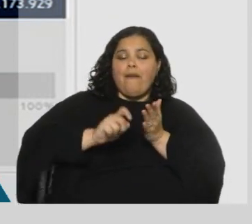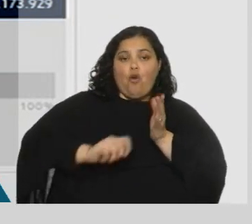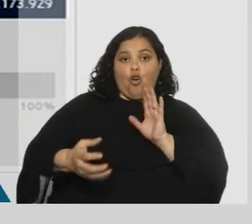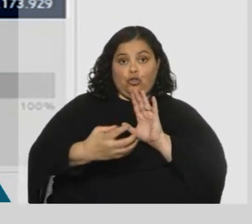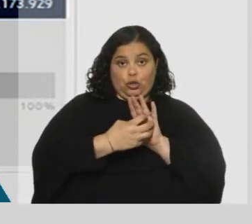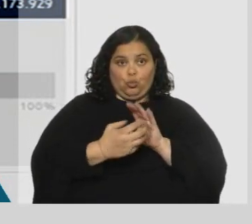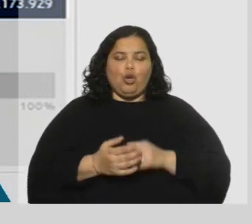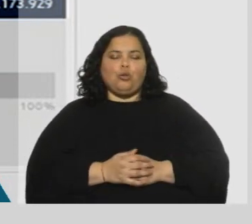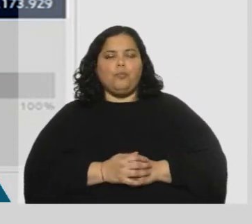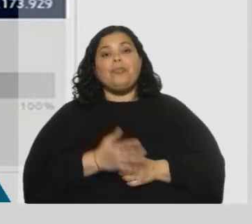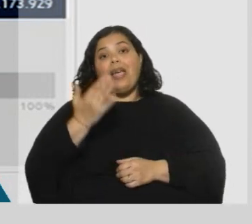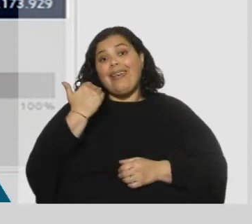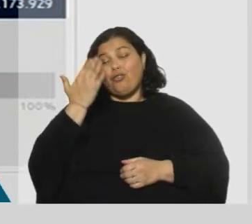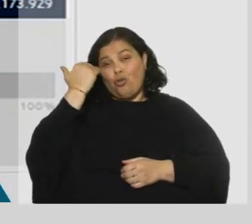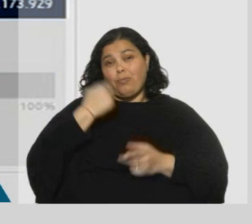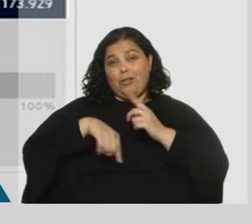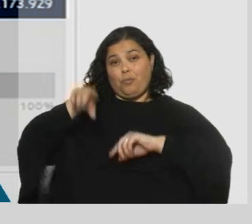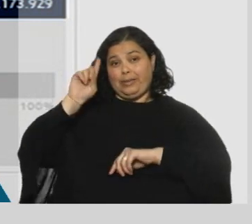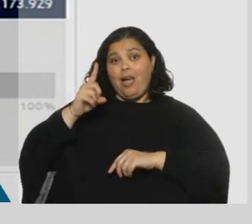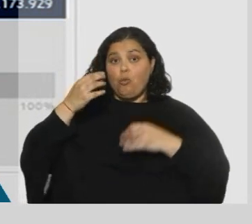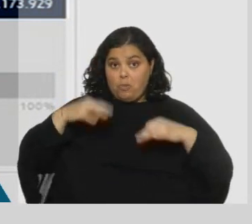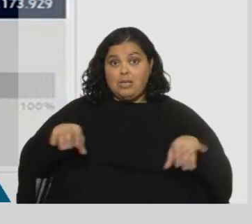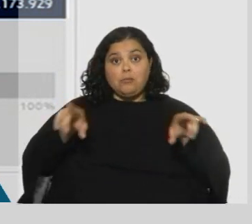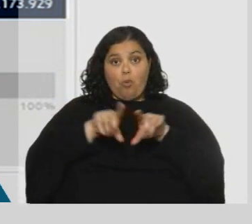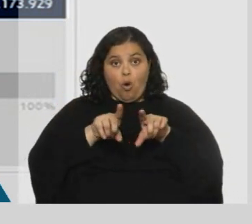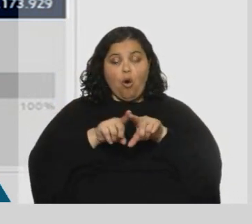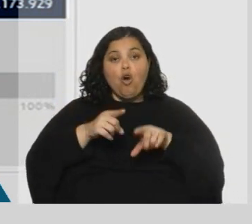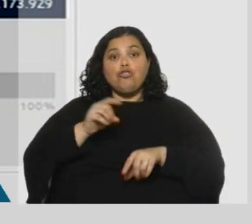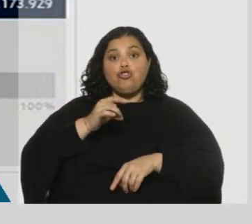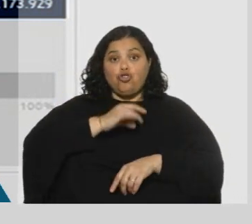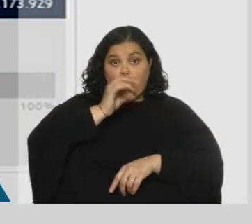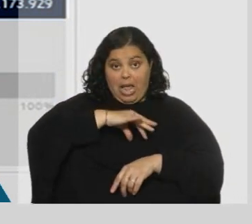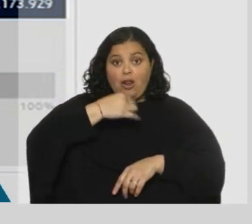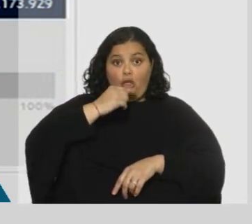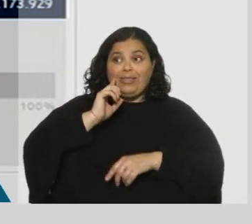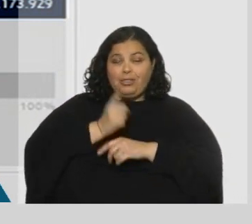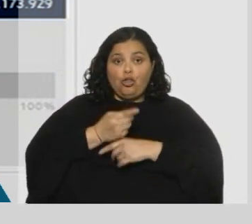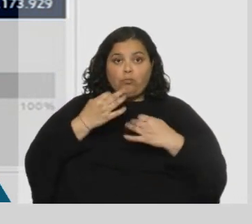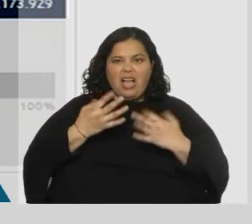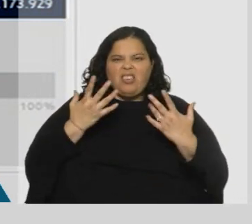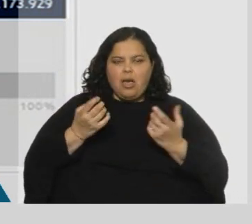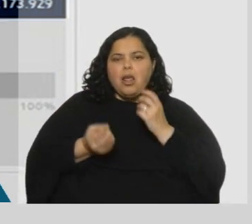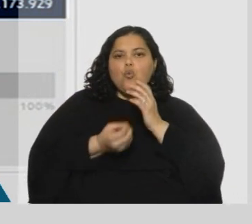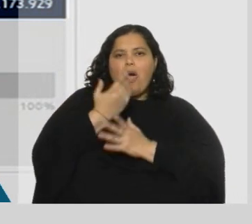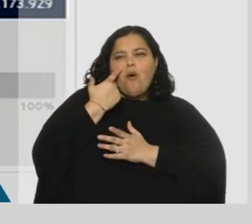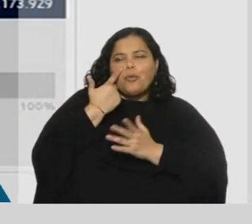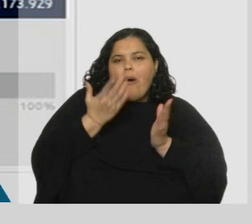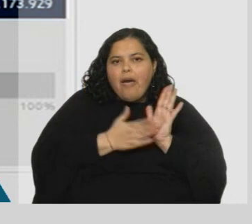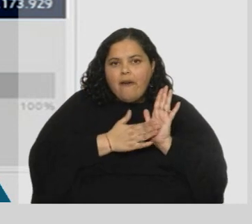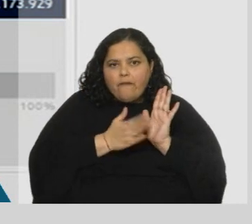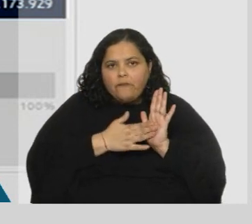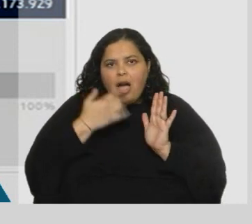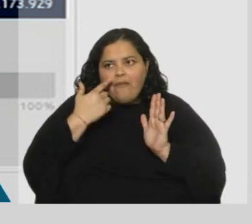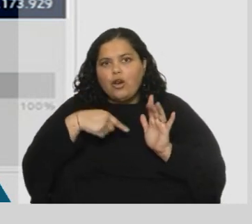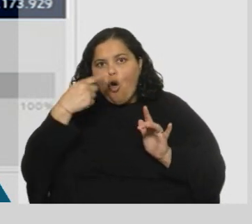recordemos, fue el camino que eligieron los propios chilenos para intentar zanjar las diferencias que hay con respecto al